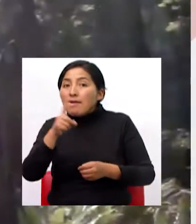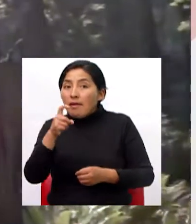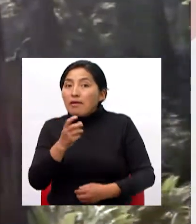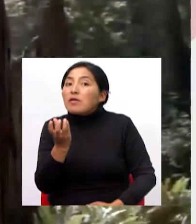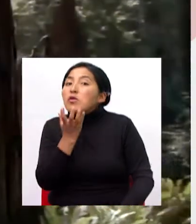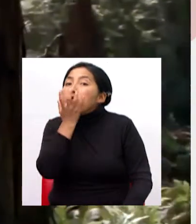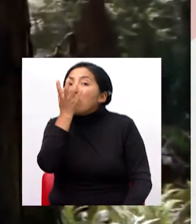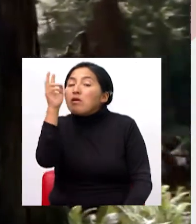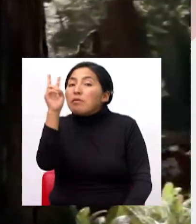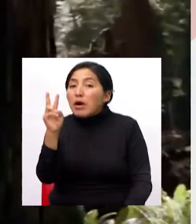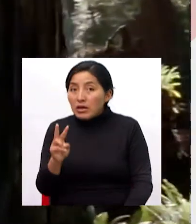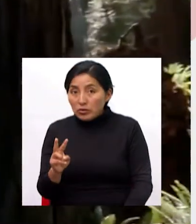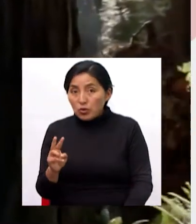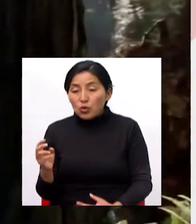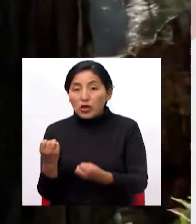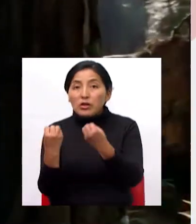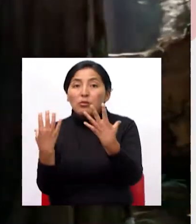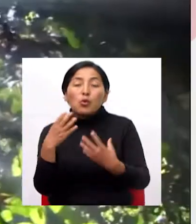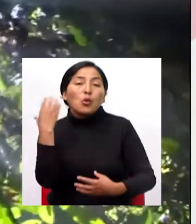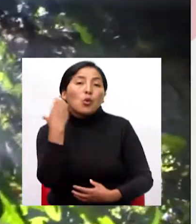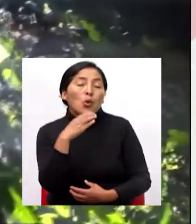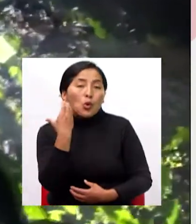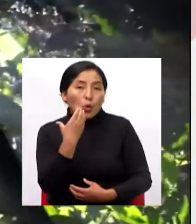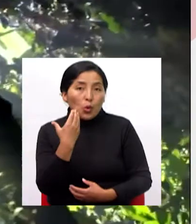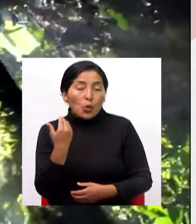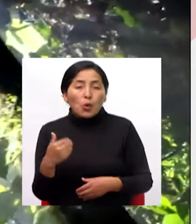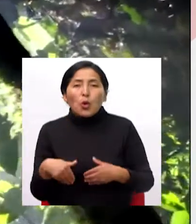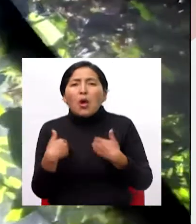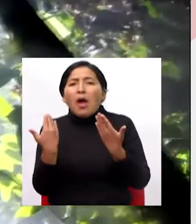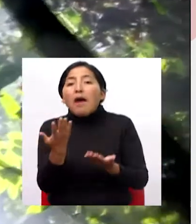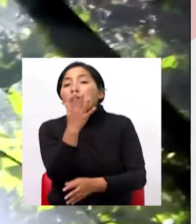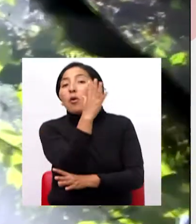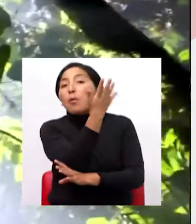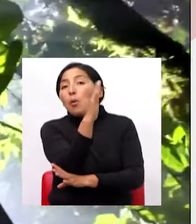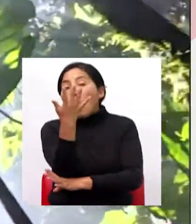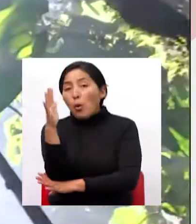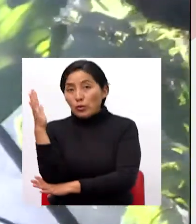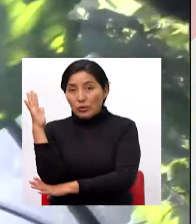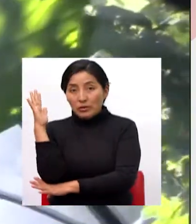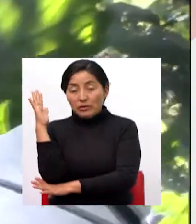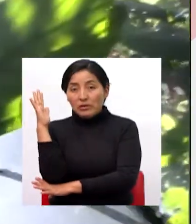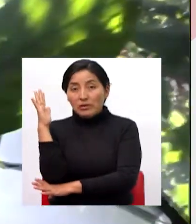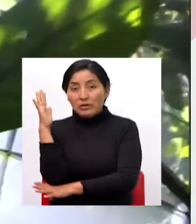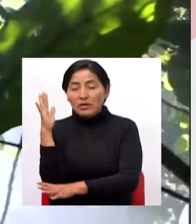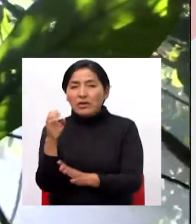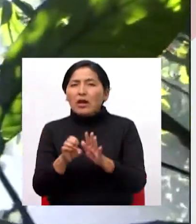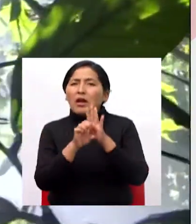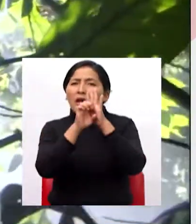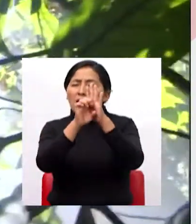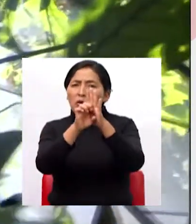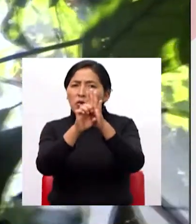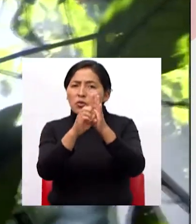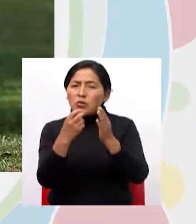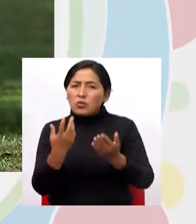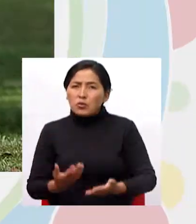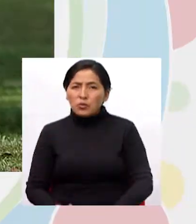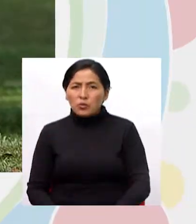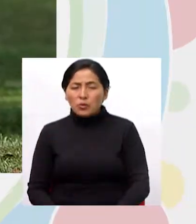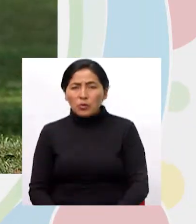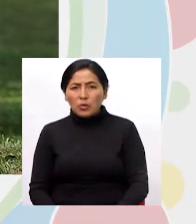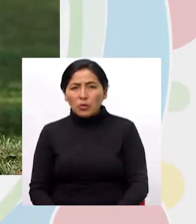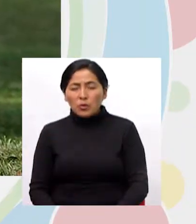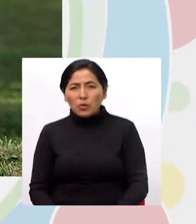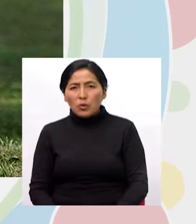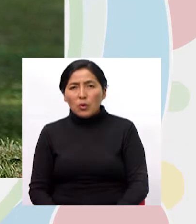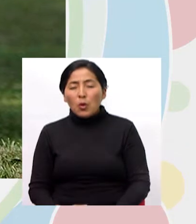bastante calor también existen los bosques, por ejemplo en los bosques observamos que